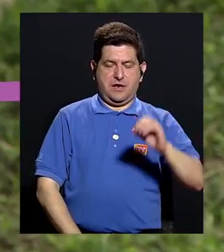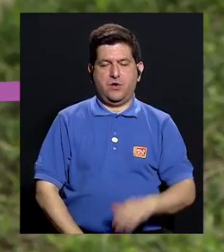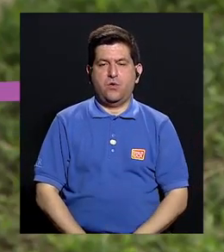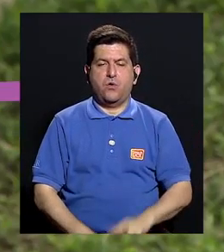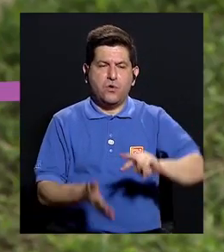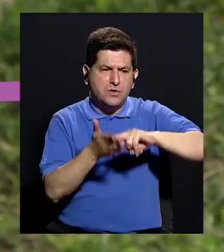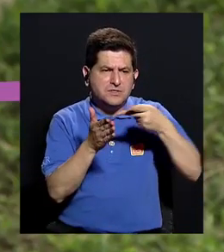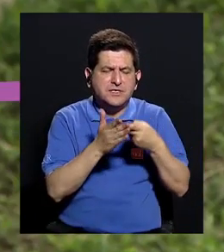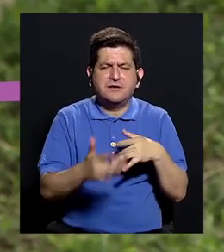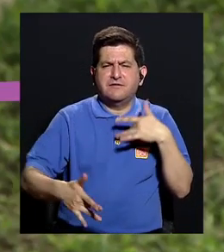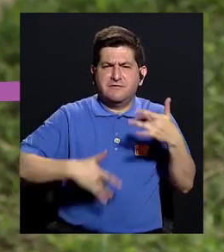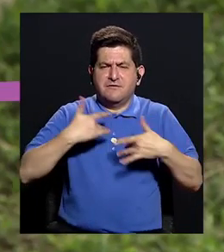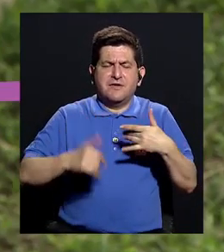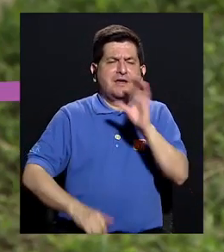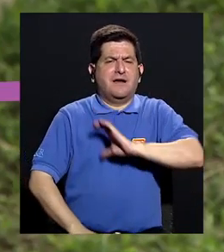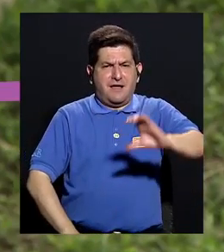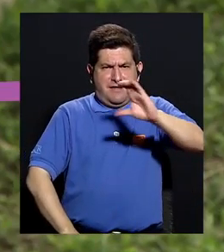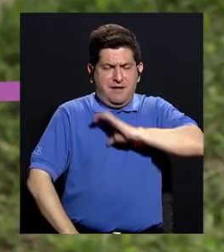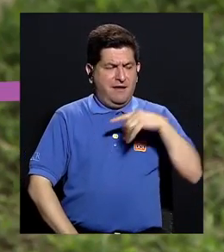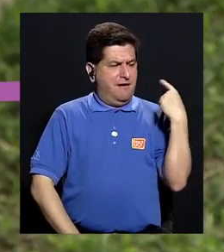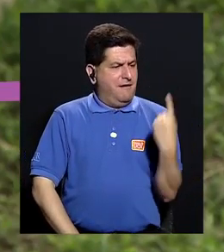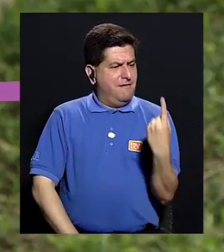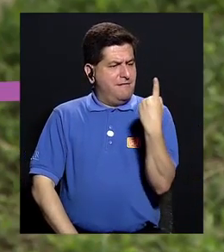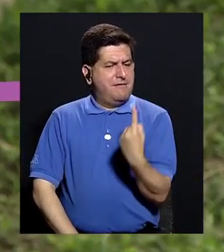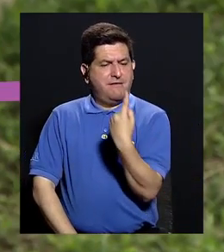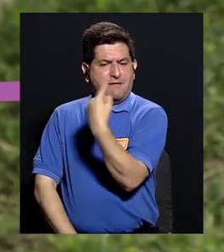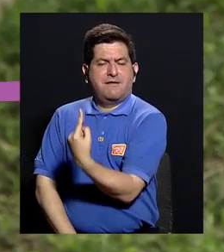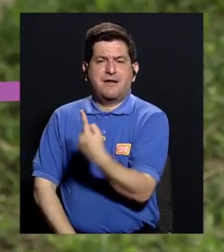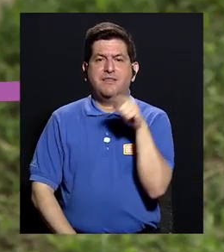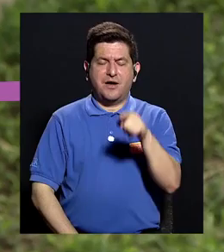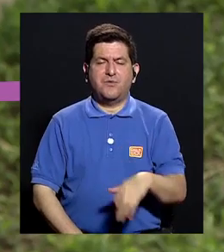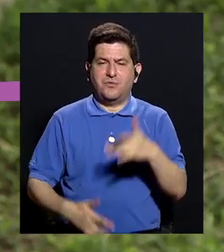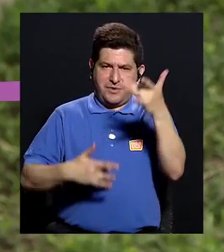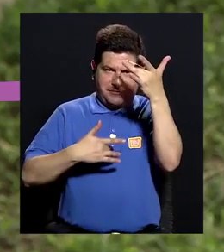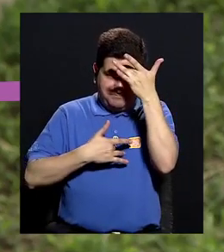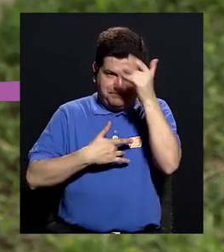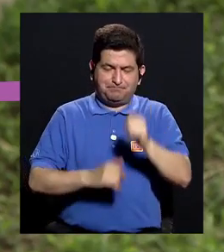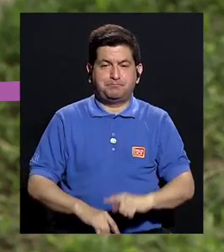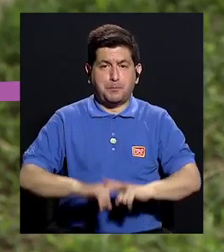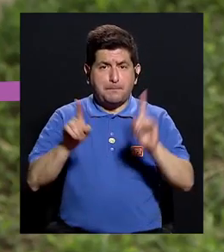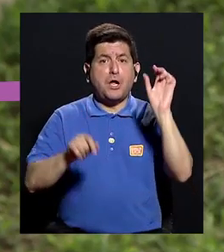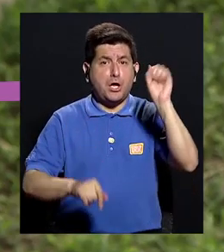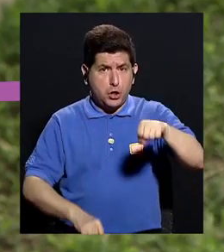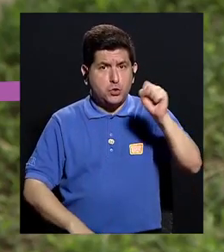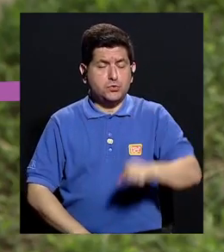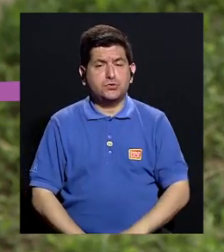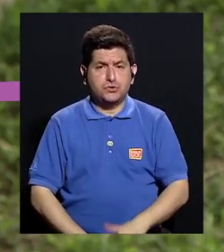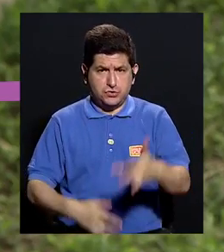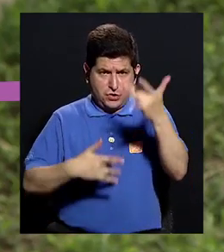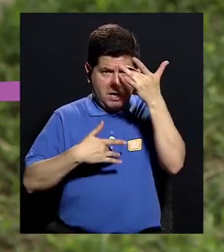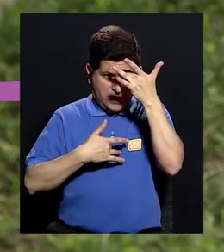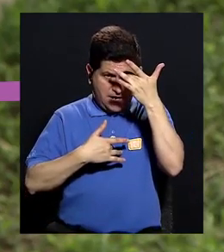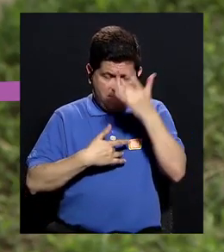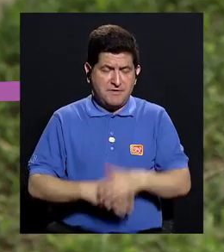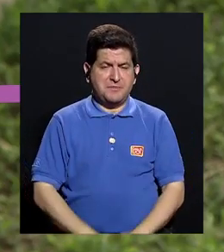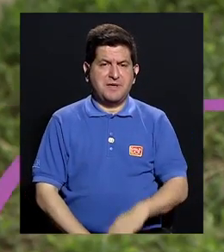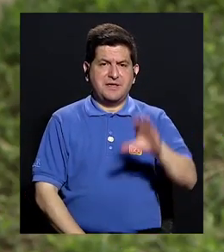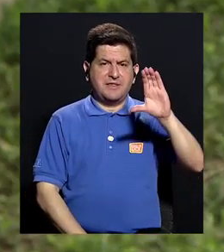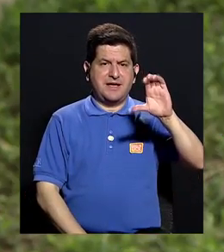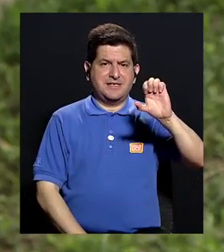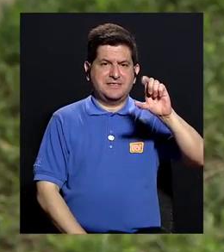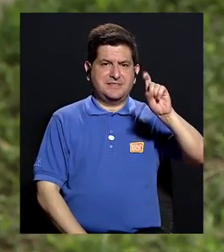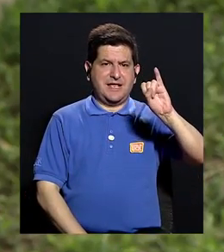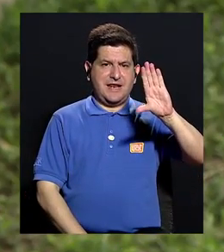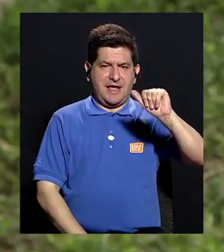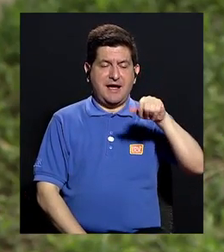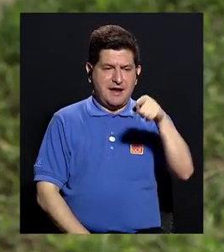síntomas que caracterizan cada una de las enfermedades. Pero sí, la enfermedad celiaca es así como